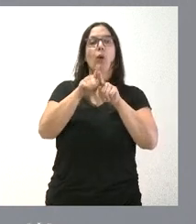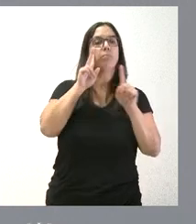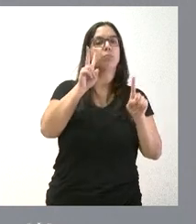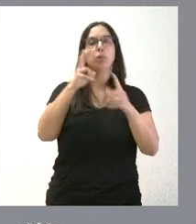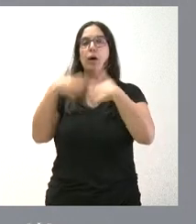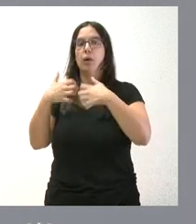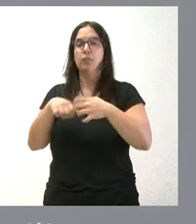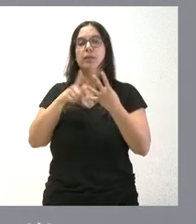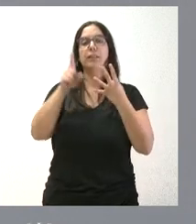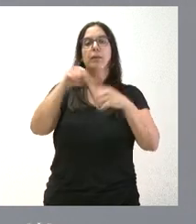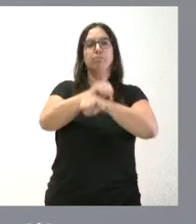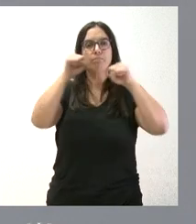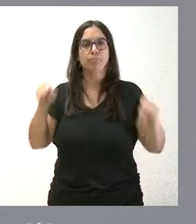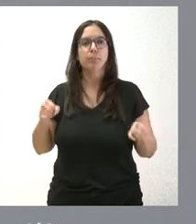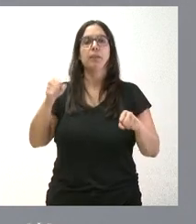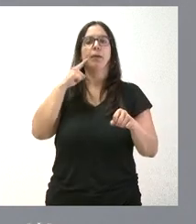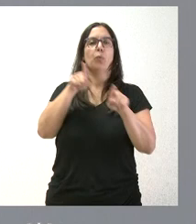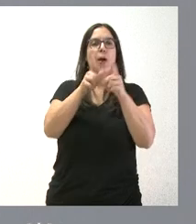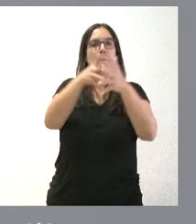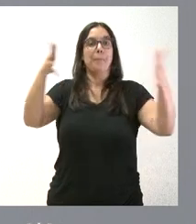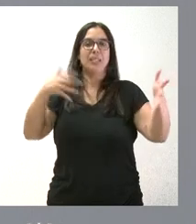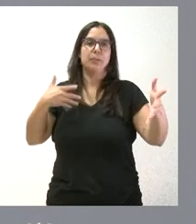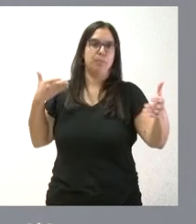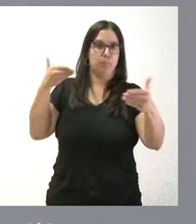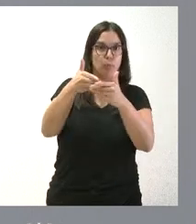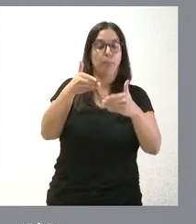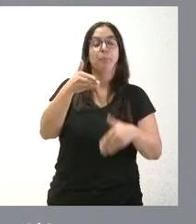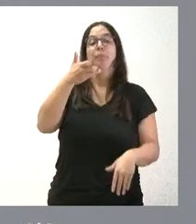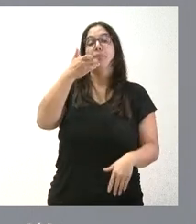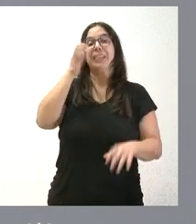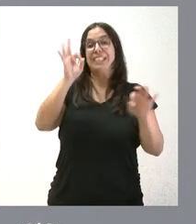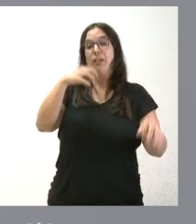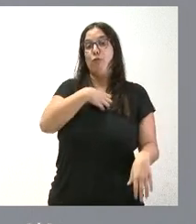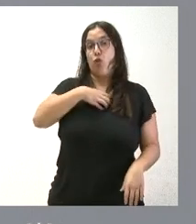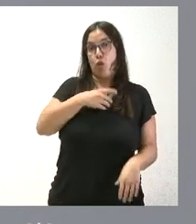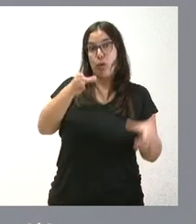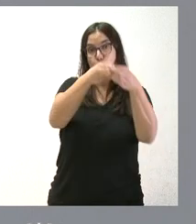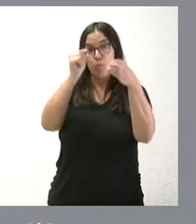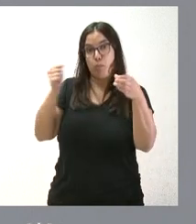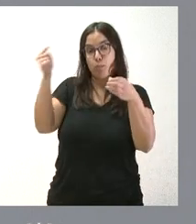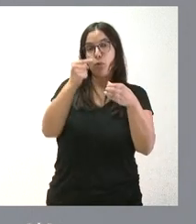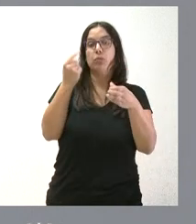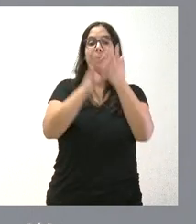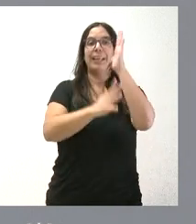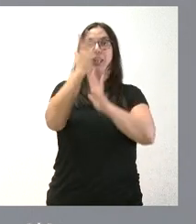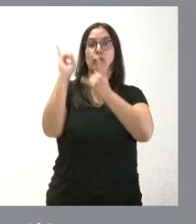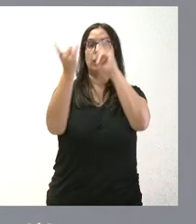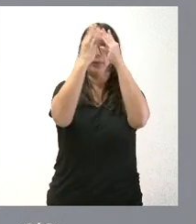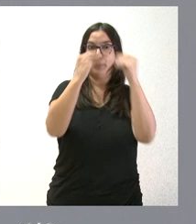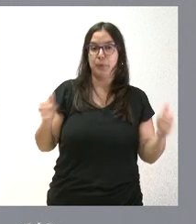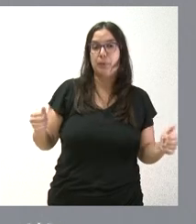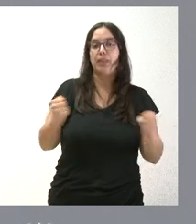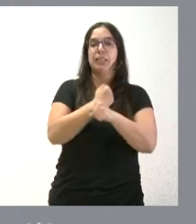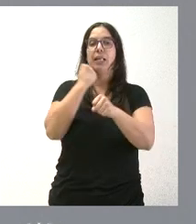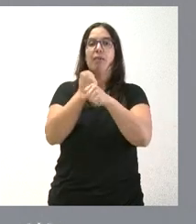como brigadas de refuerzo en los ataques ampliados. En concreto, las funciones de estas cuadrillas serán la extinción de los incendios forestales, los